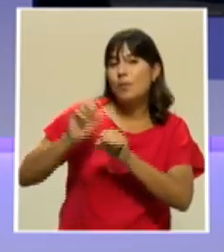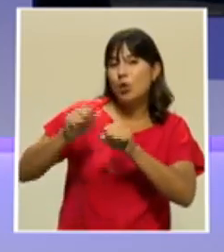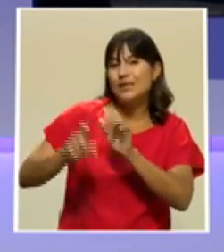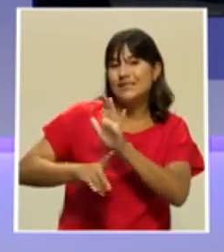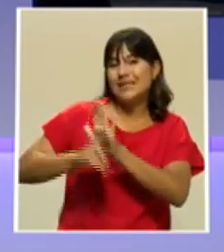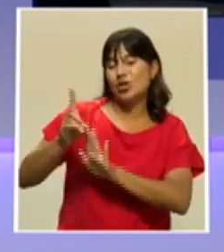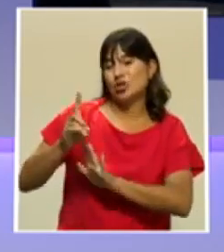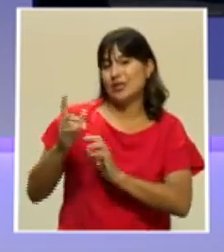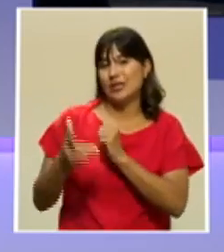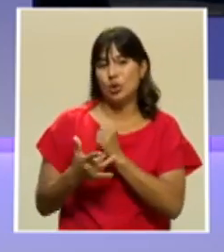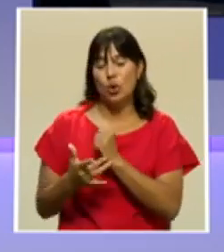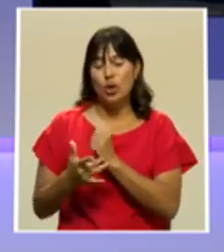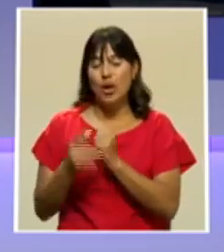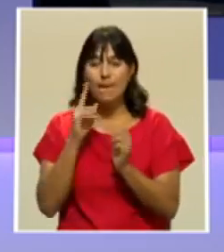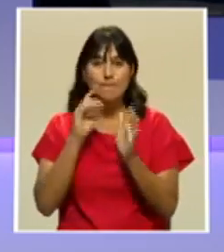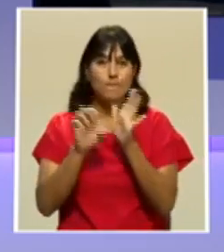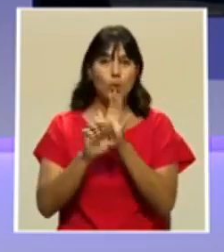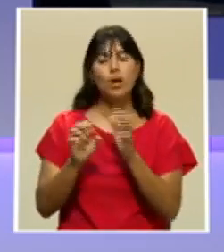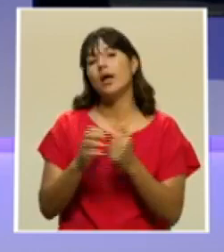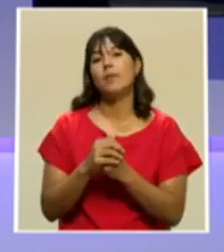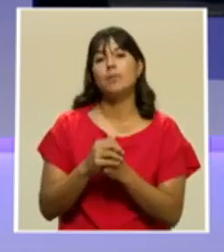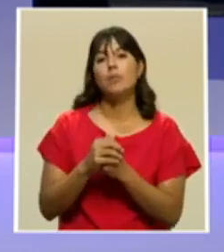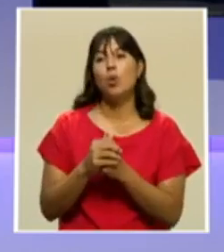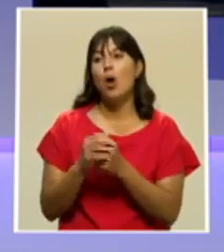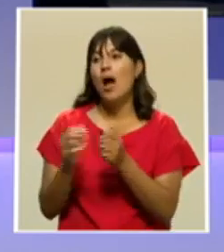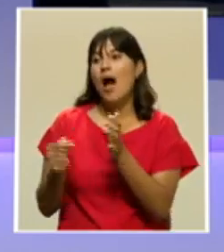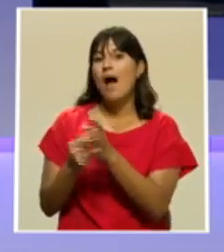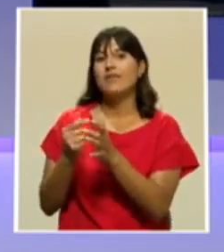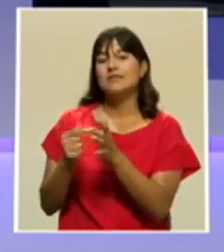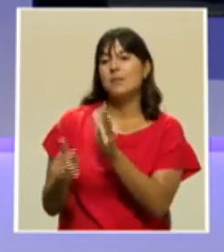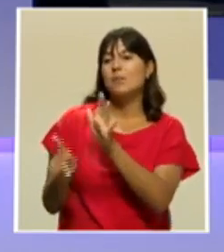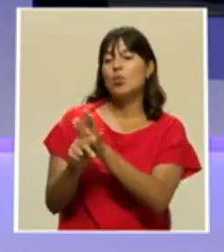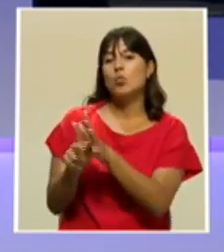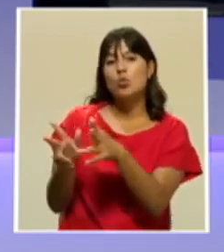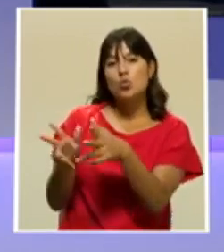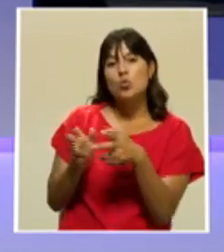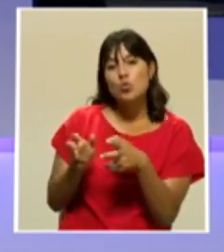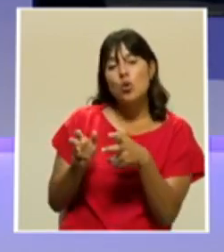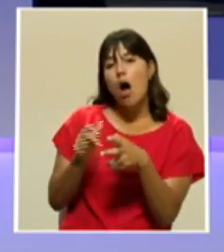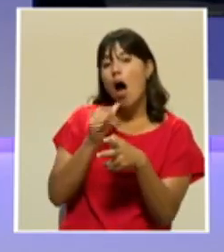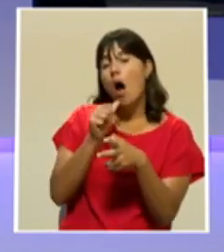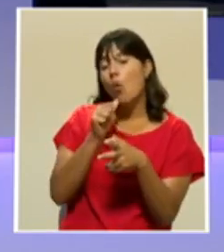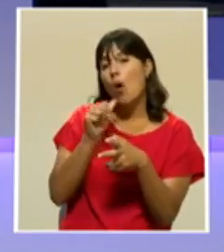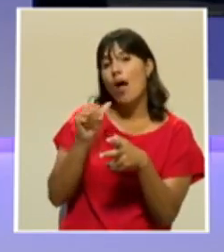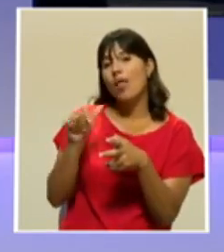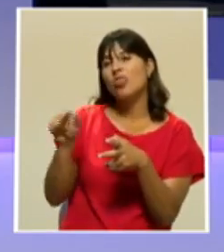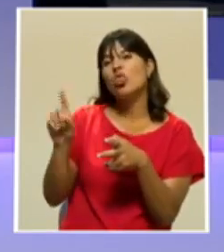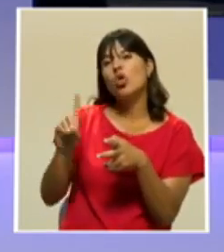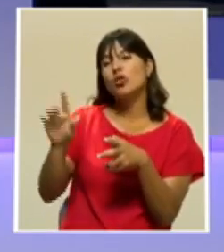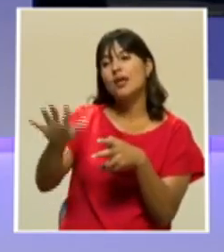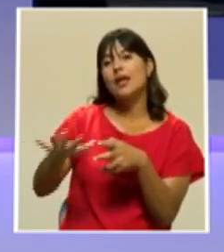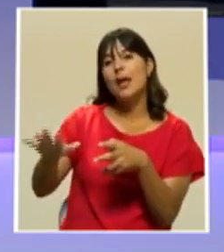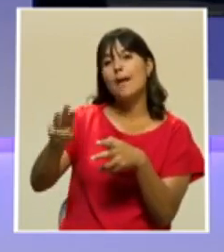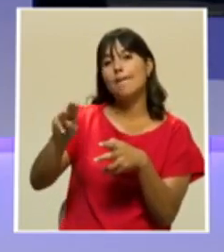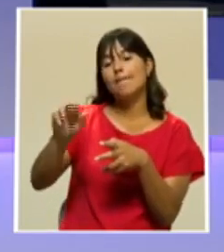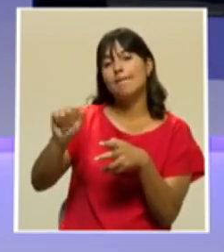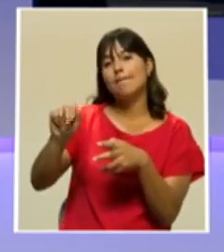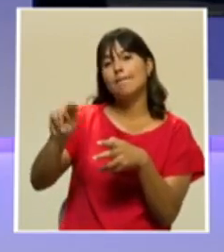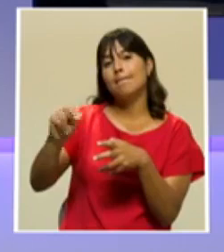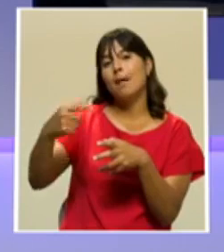Por ejemplo, la prohibición de chupar agua de los canales del manglar. Entonces esa agua es esencial para el cultivo